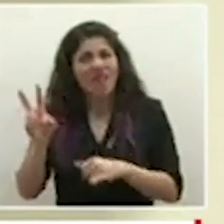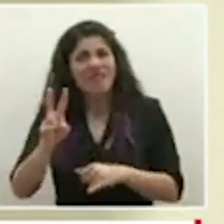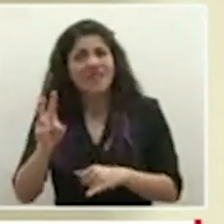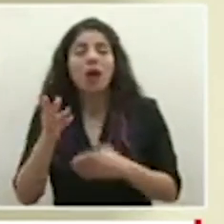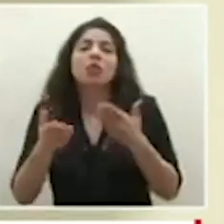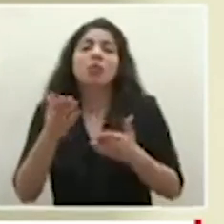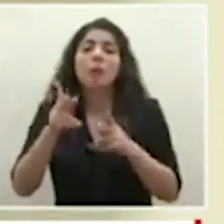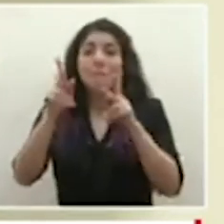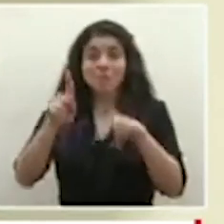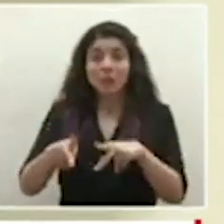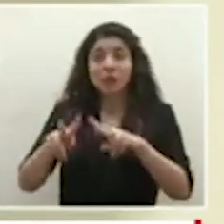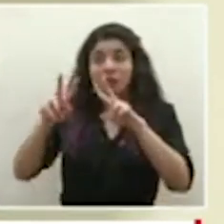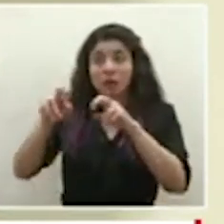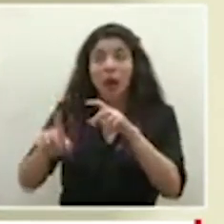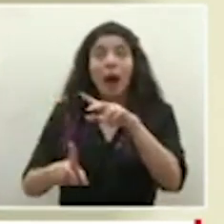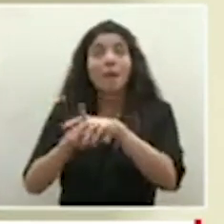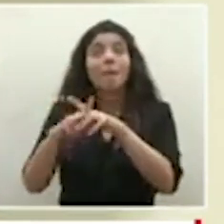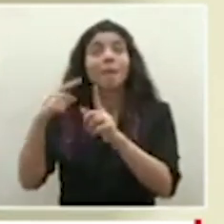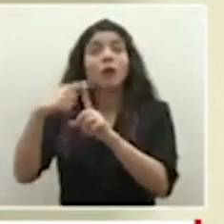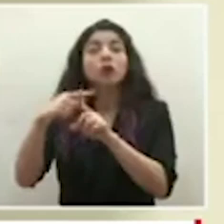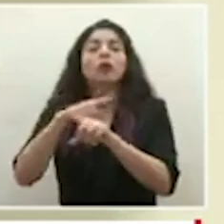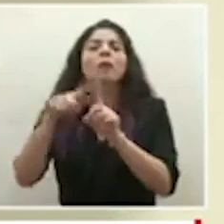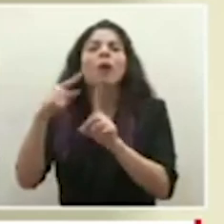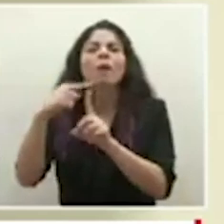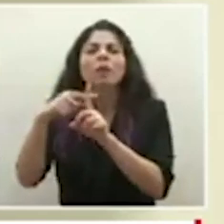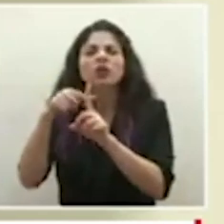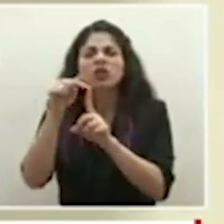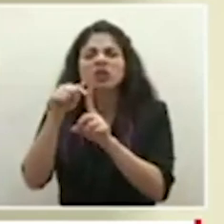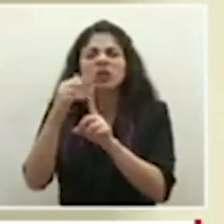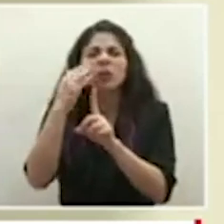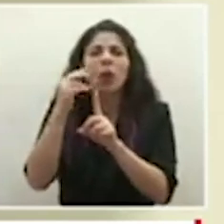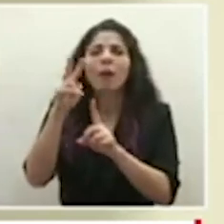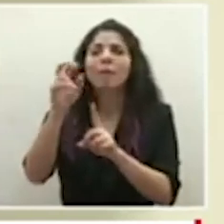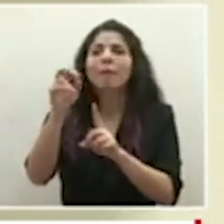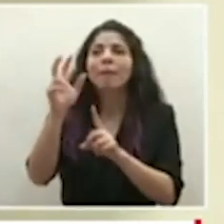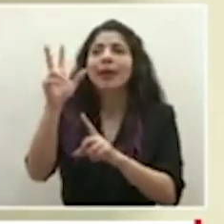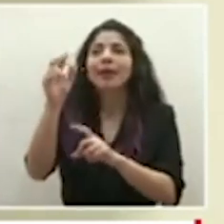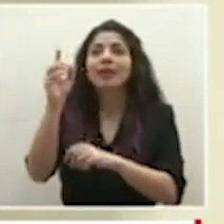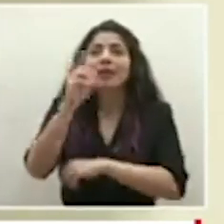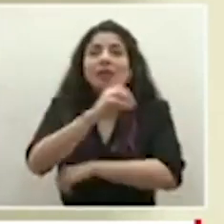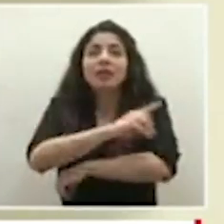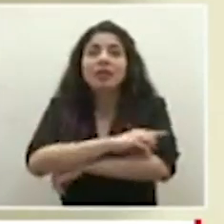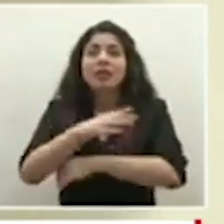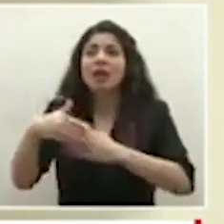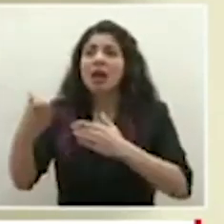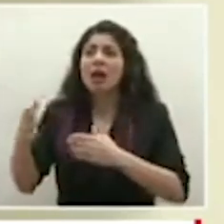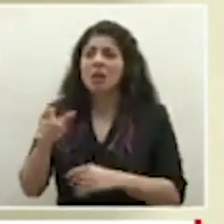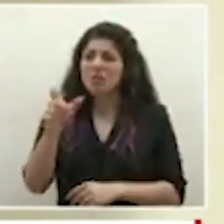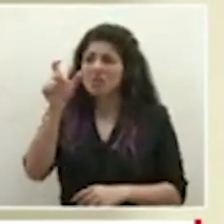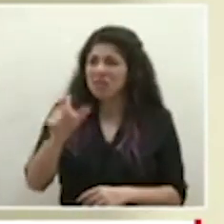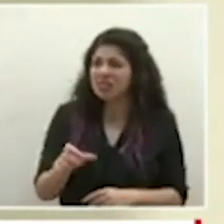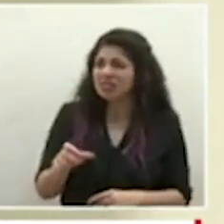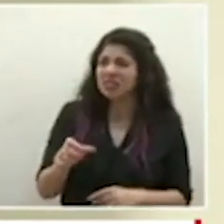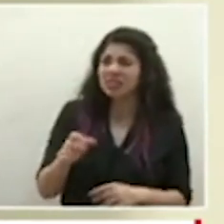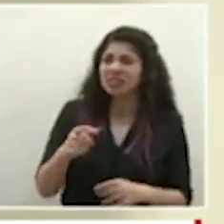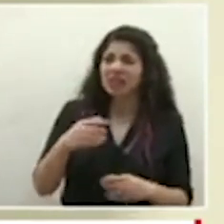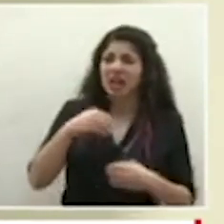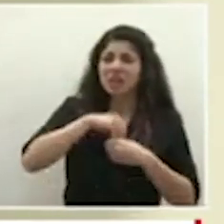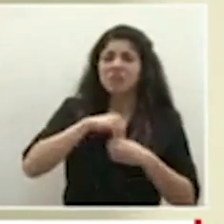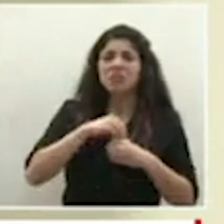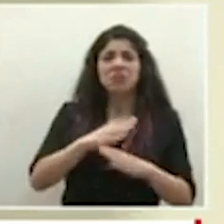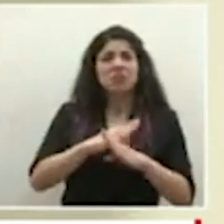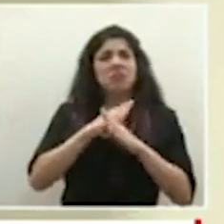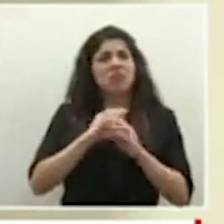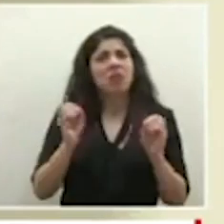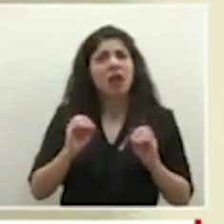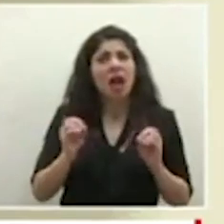salir positiva en una PCR pero en realidad esa positividad ya 20, 30 días en una persona que no tiene un problema por ejemplo inmunológico y que